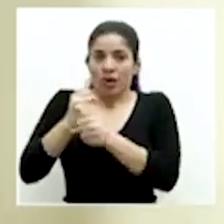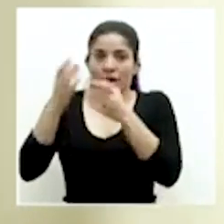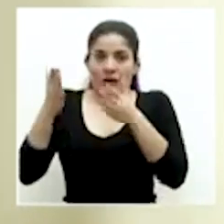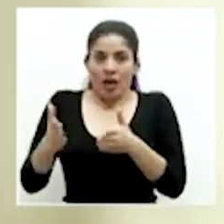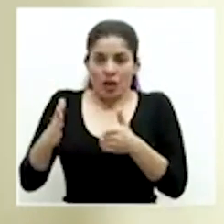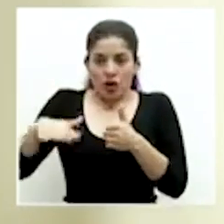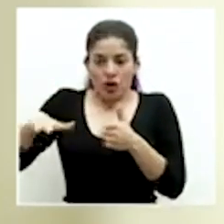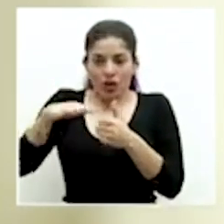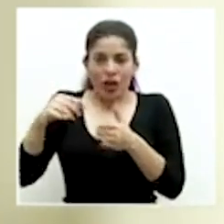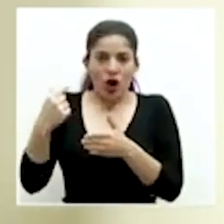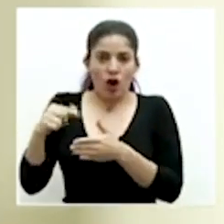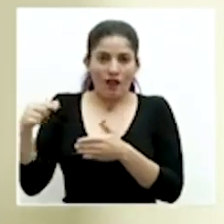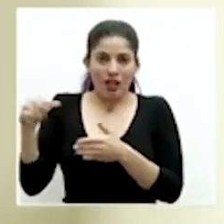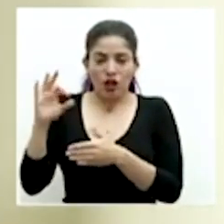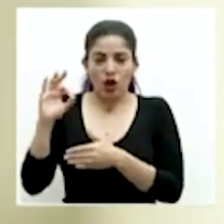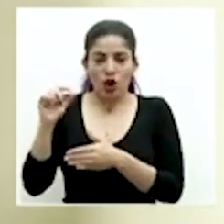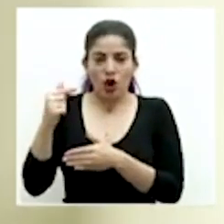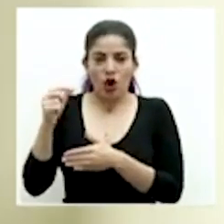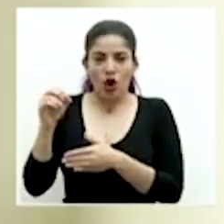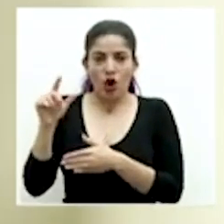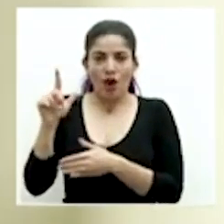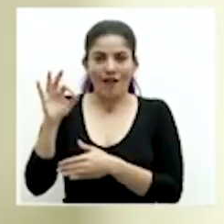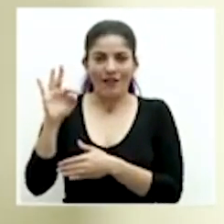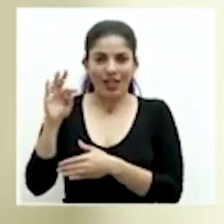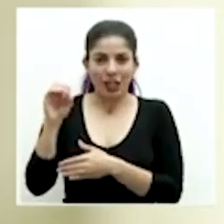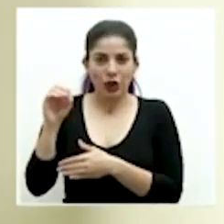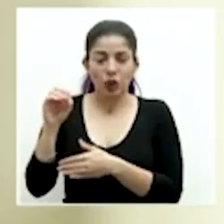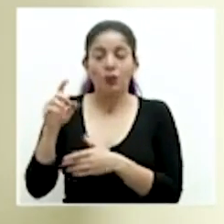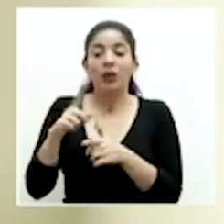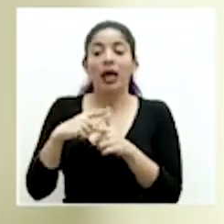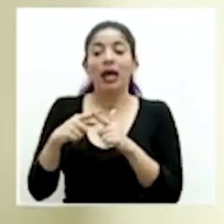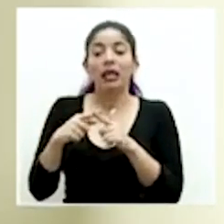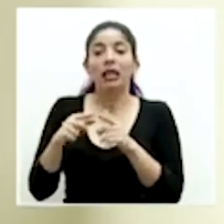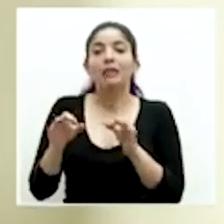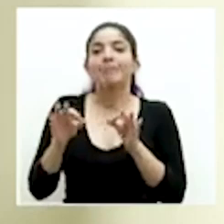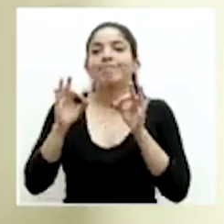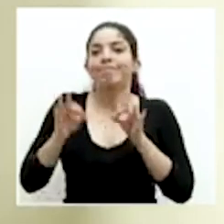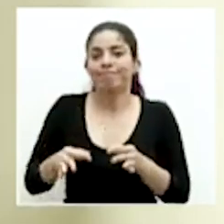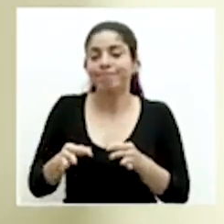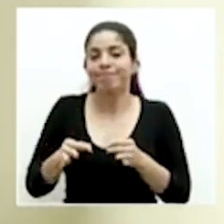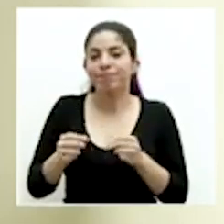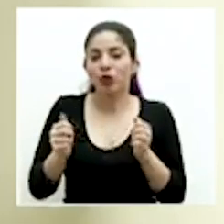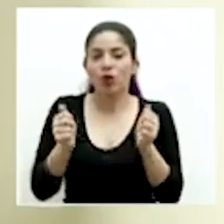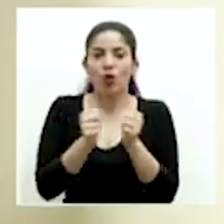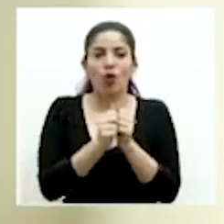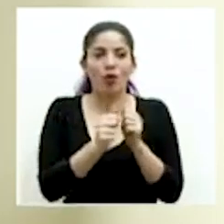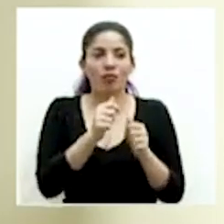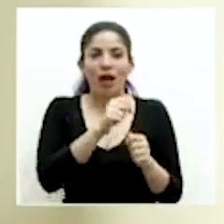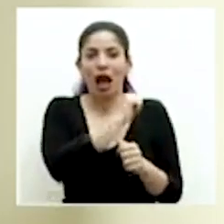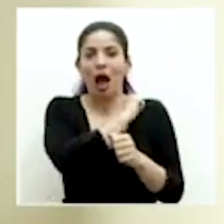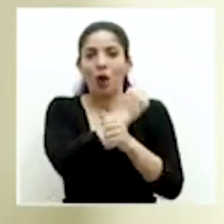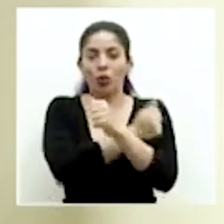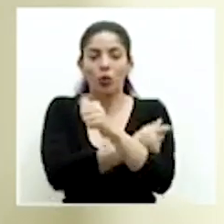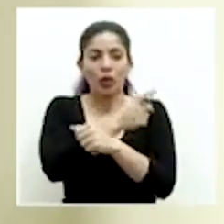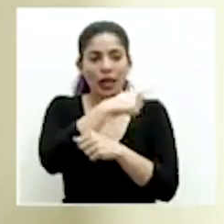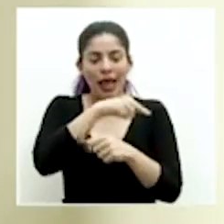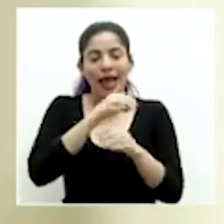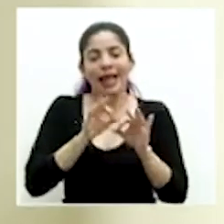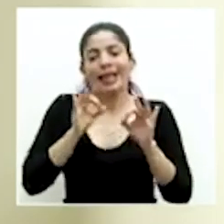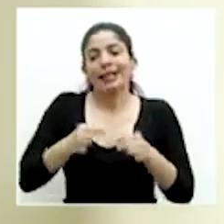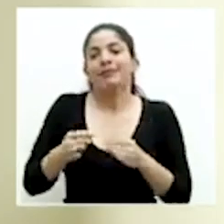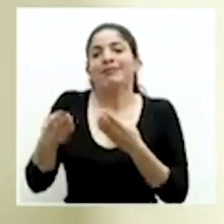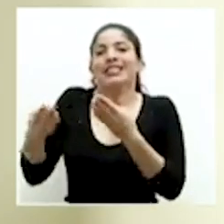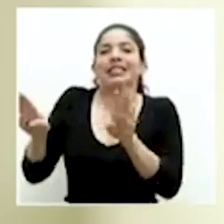del depósito libre de golfito y entonces se tomó la decisión en concordancia con las demás autoridades del área de